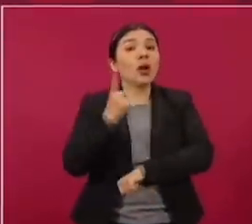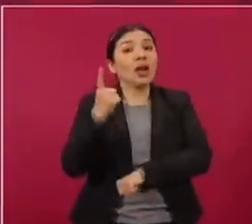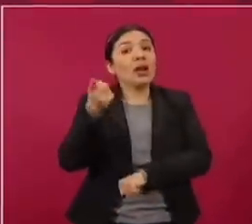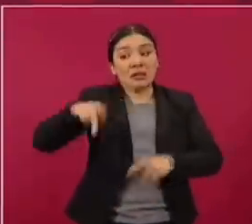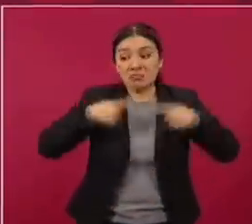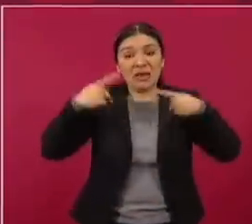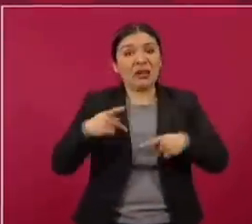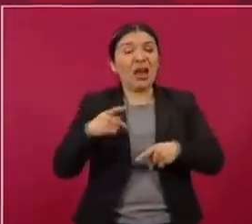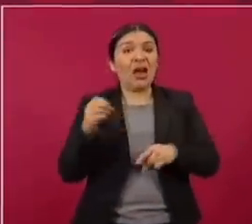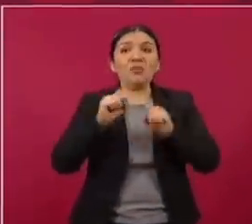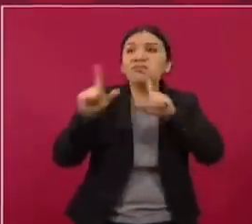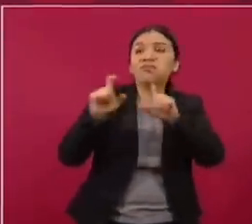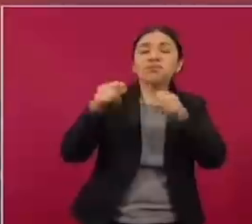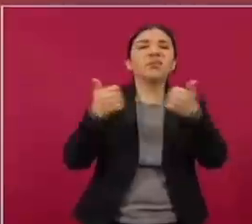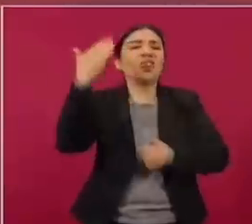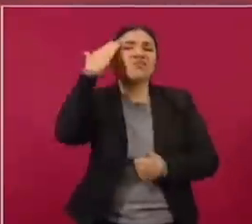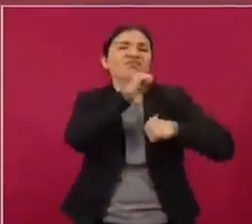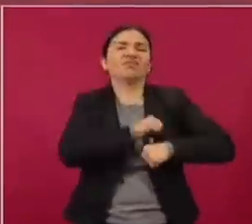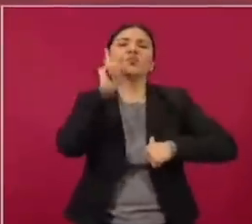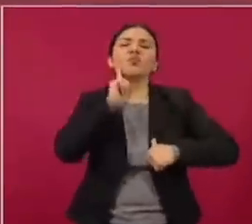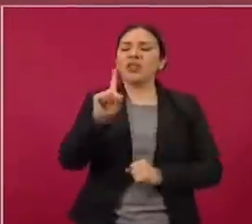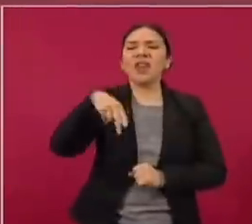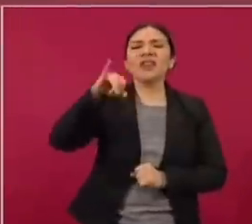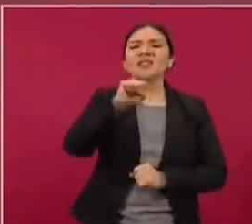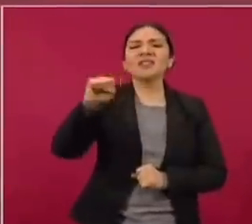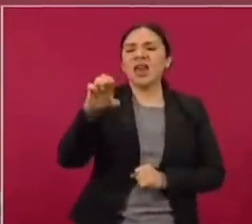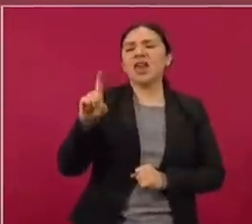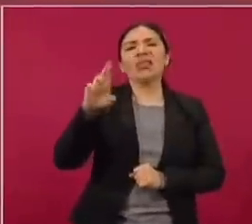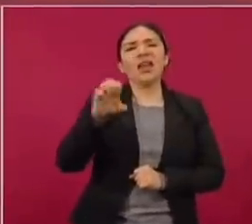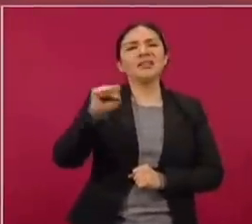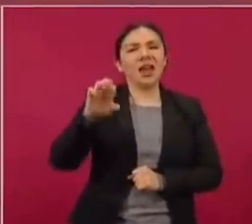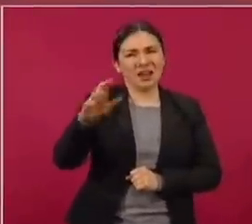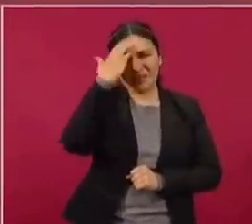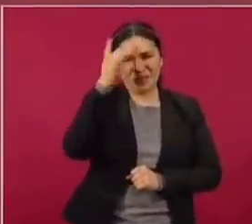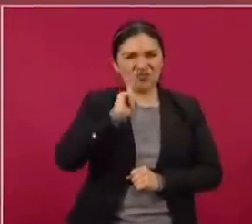linchamiento encabezada por Denisse, ¿cómo se llama la señora? Dereche,